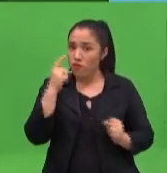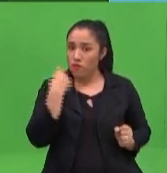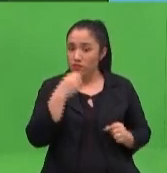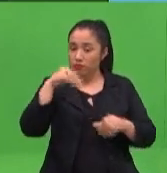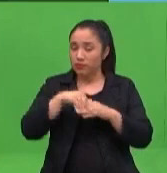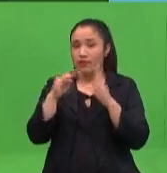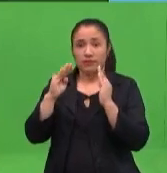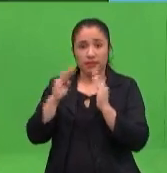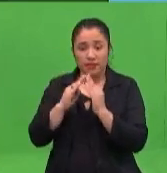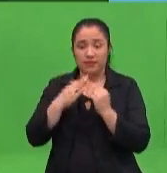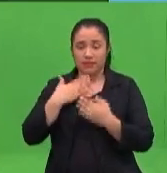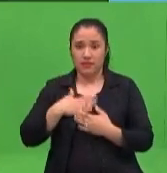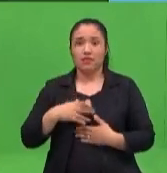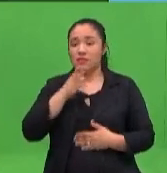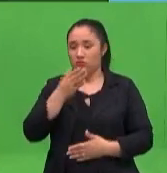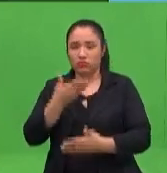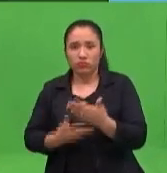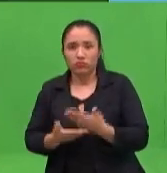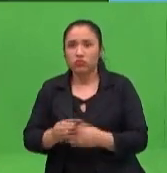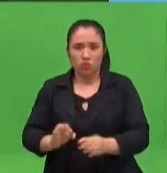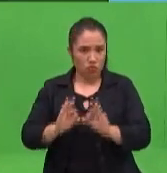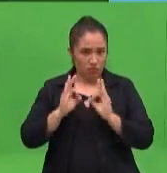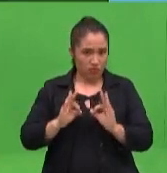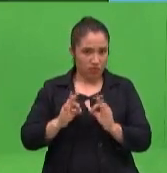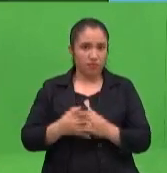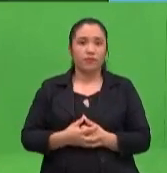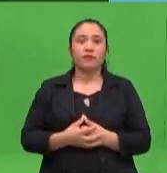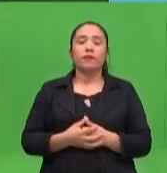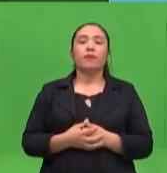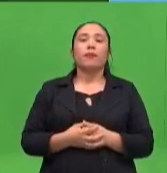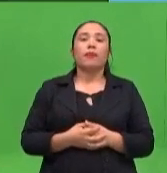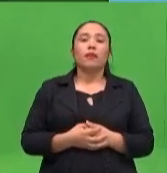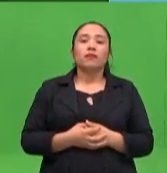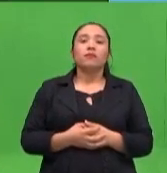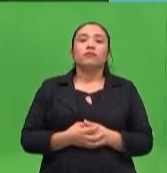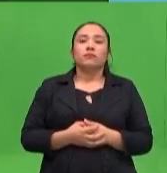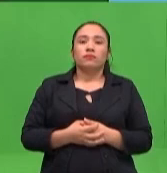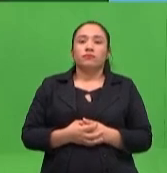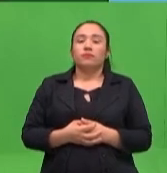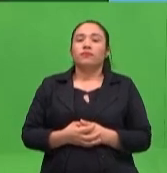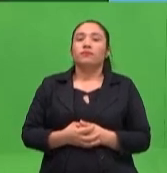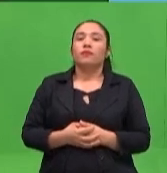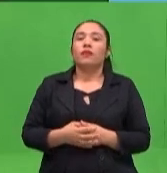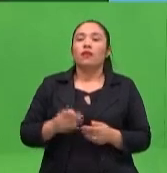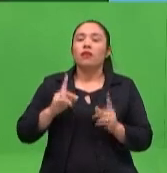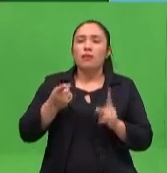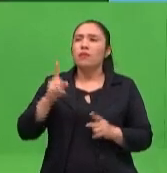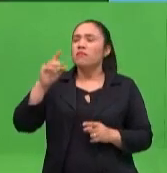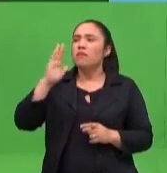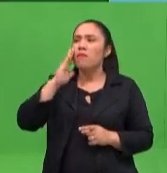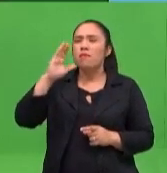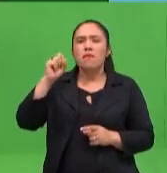no estoy trabajando, no recibo mi sueldo, no sé, X motivo, y todo el tiempo